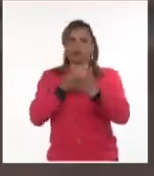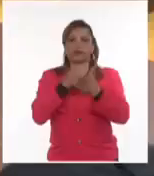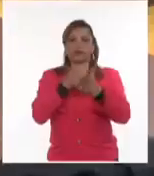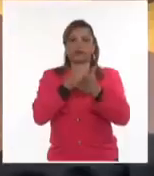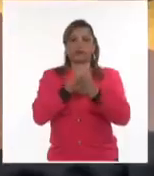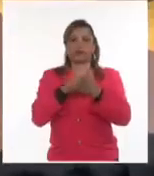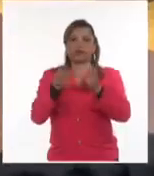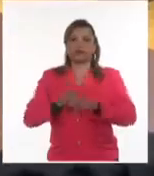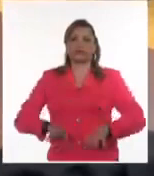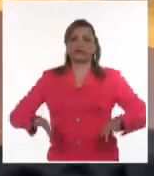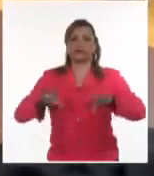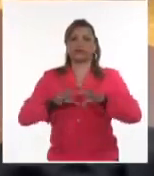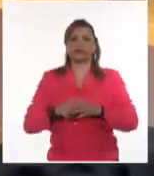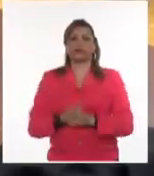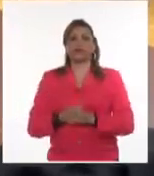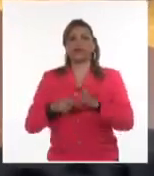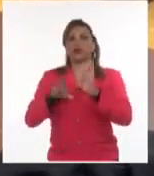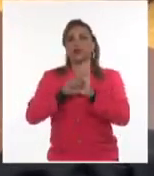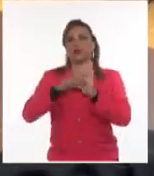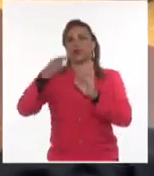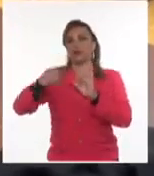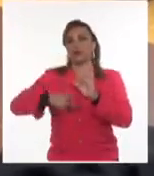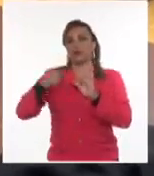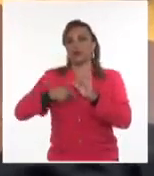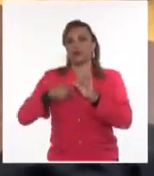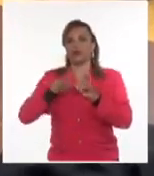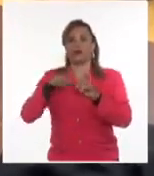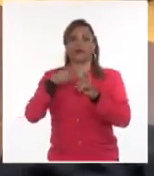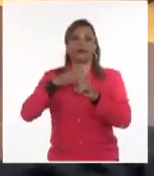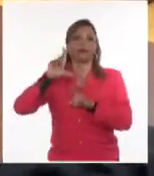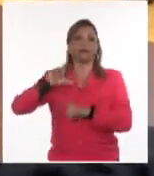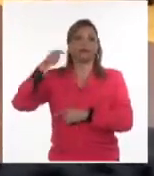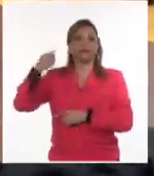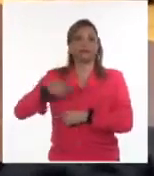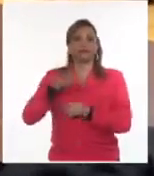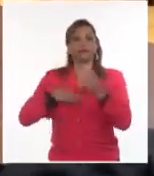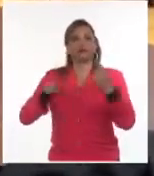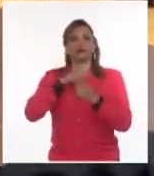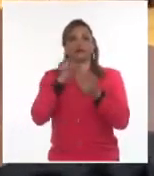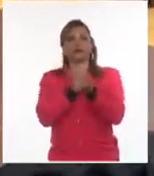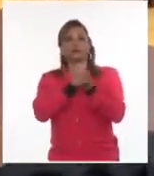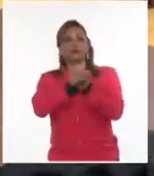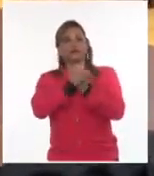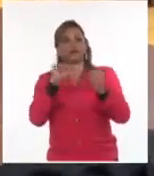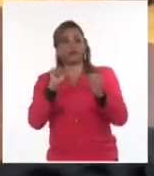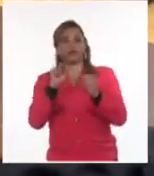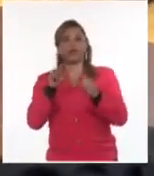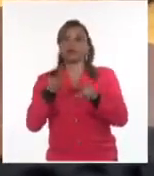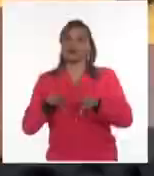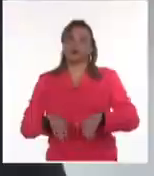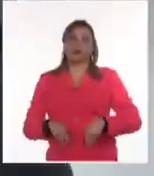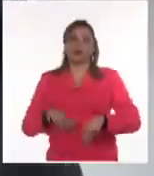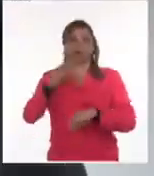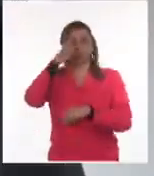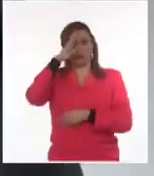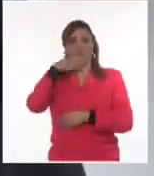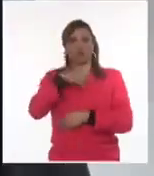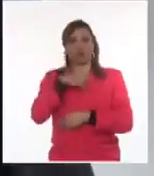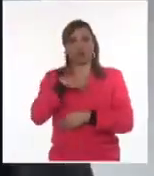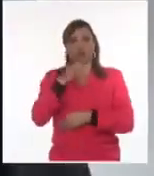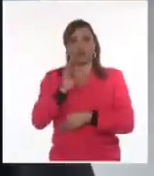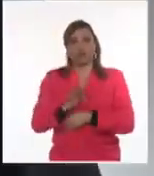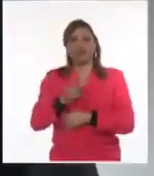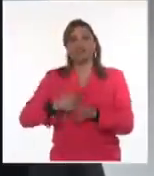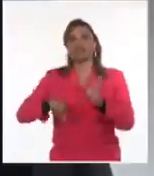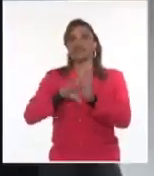estos hechos. El Código Penal y la ley contra el terrorismo que también existe en nuestro país son